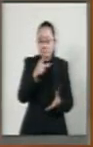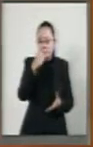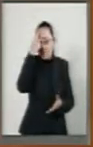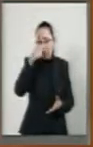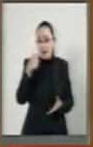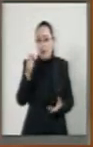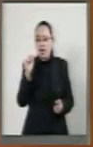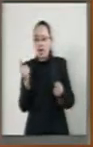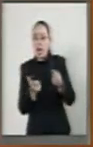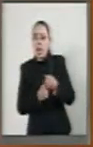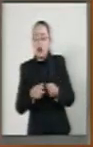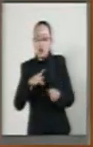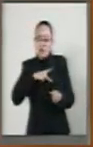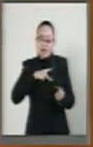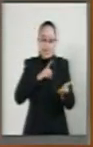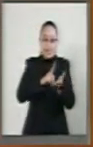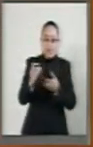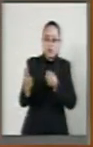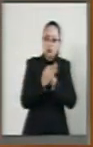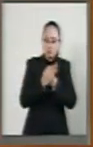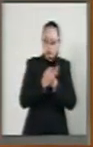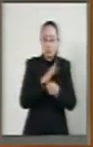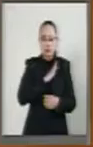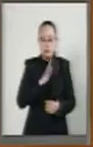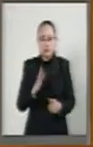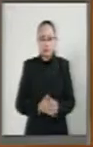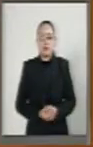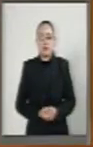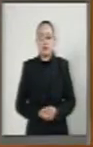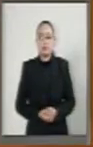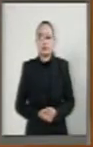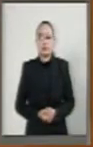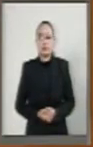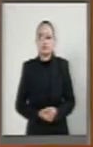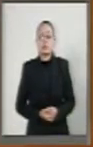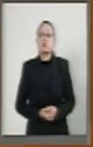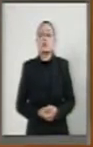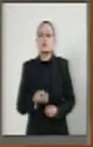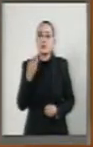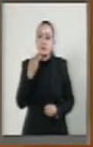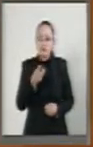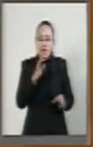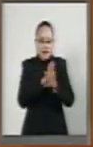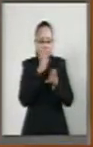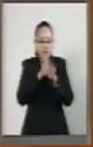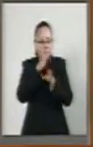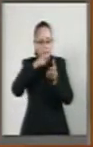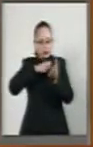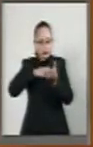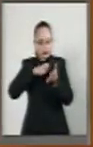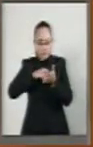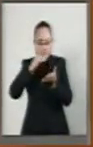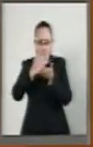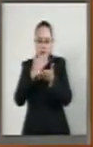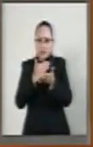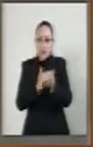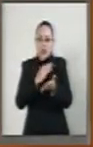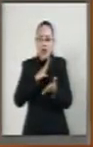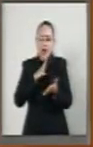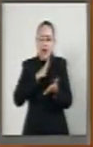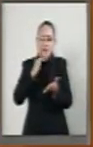reclamar la protección de sus derechos. Los cambios propuestos implican la adopción de medidas adicionales